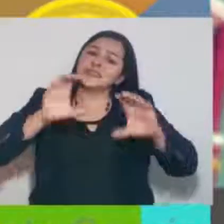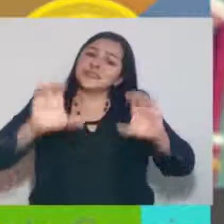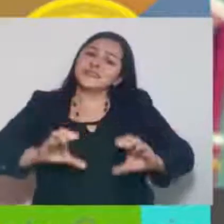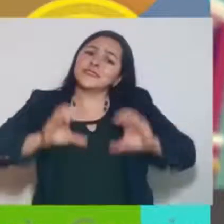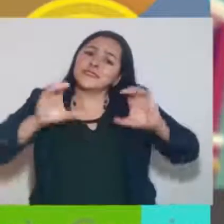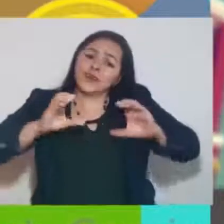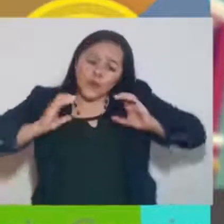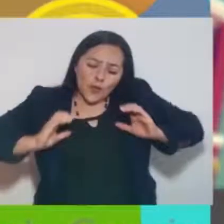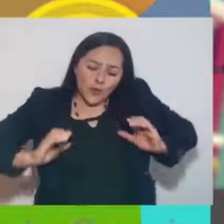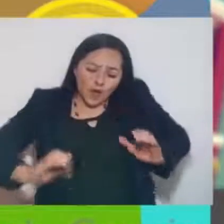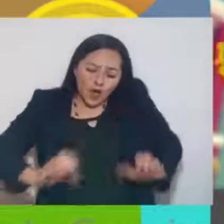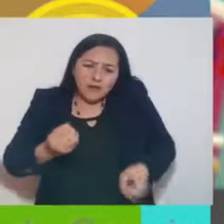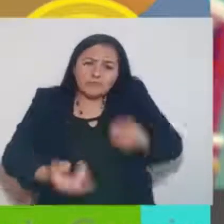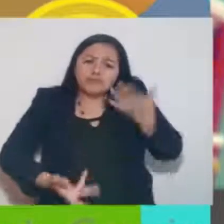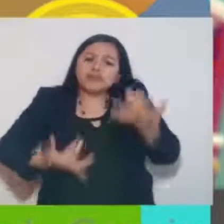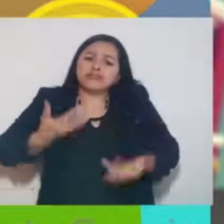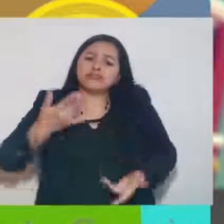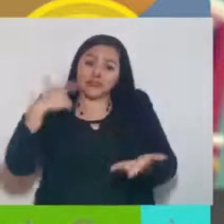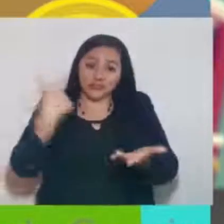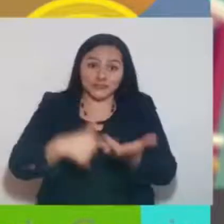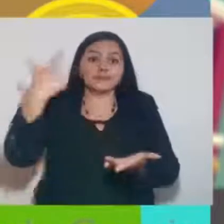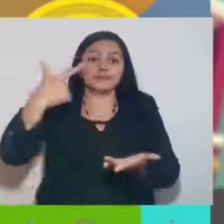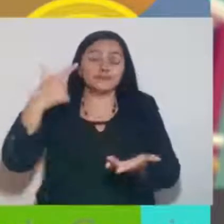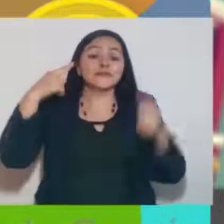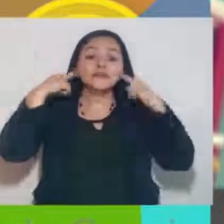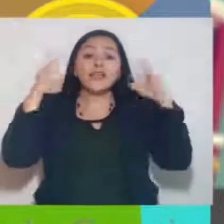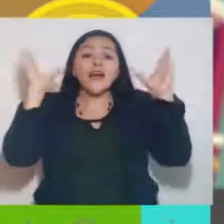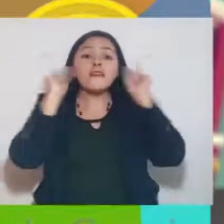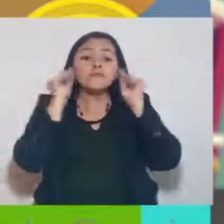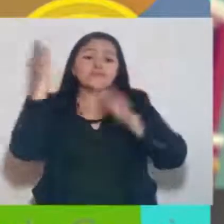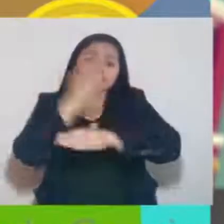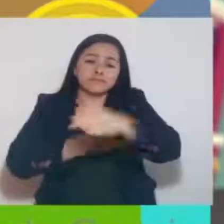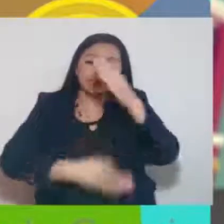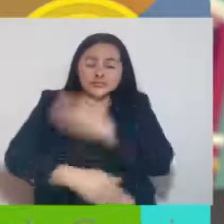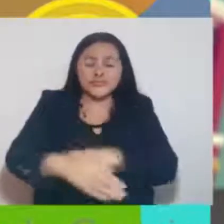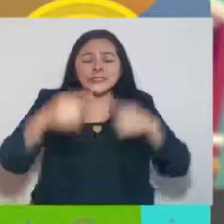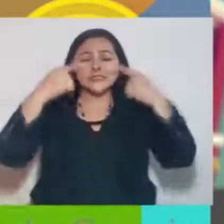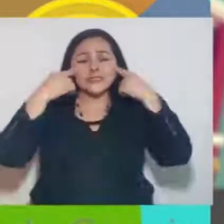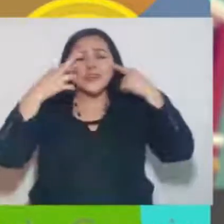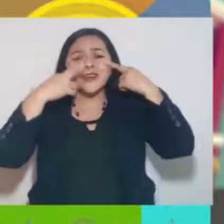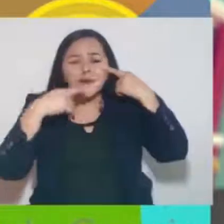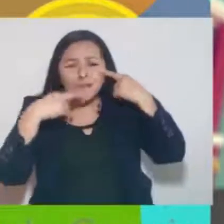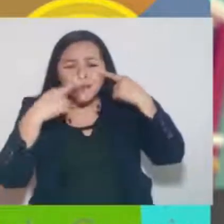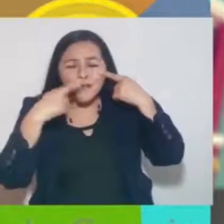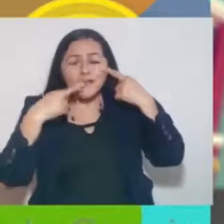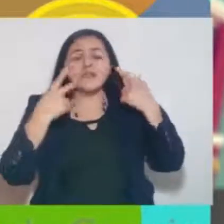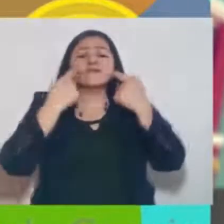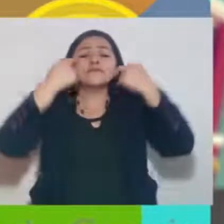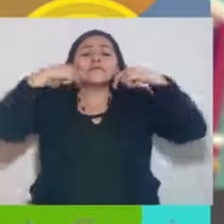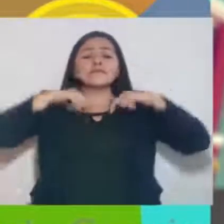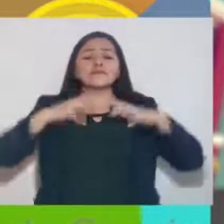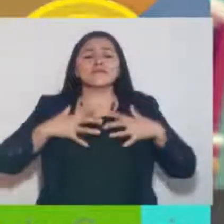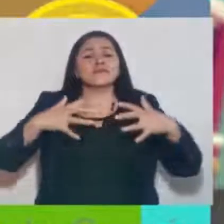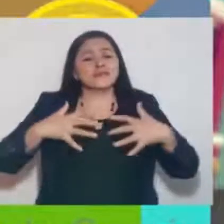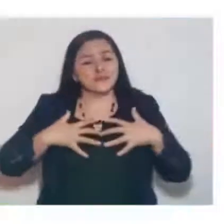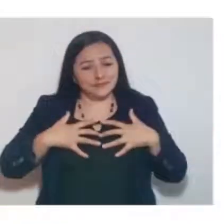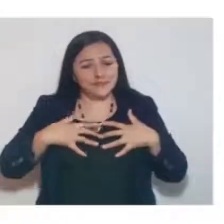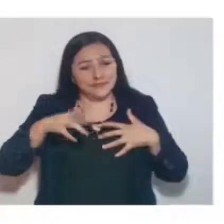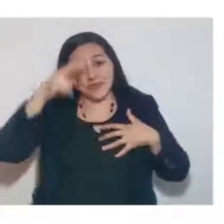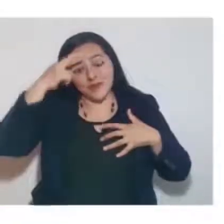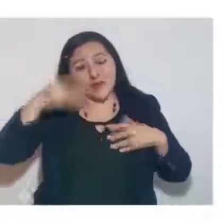te puede generar quemaduras graves en el cuerpo, lesiones auditivas o la pérdida de alguna extremidad, irritación de ojos y vías